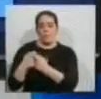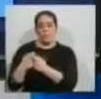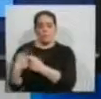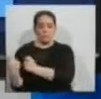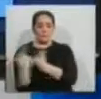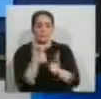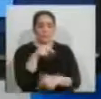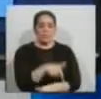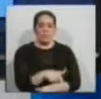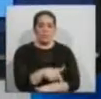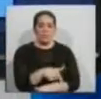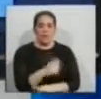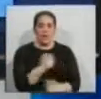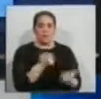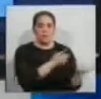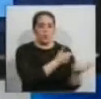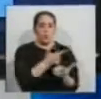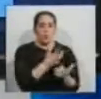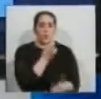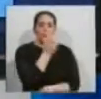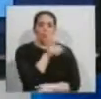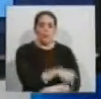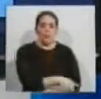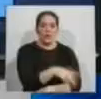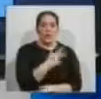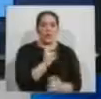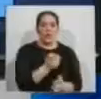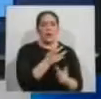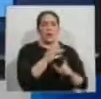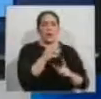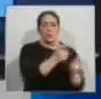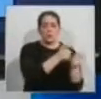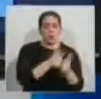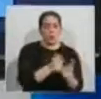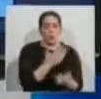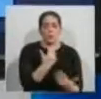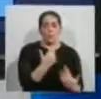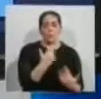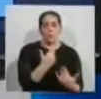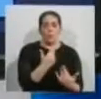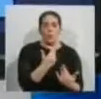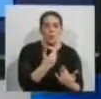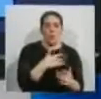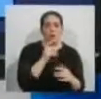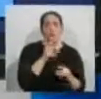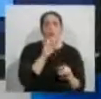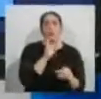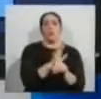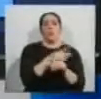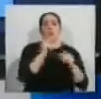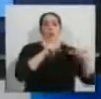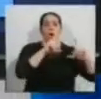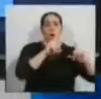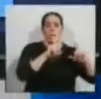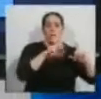tecnología, nos ofrece mejores productos para desde un dispositivo muy simple y de no mucha calidad, como es la cámara del celular